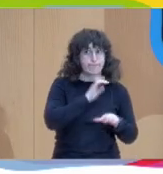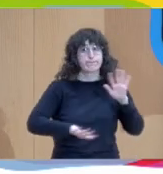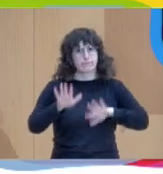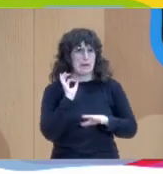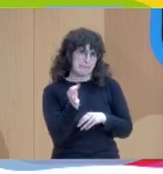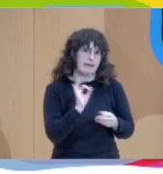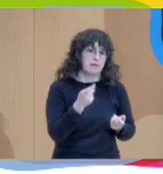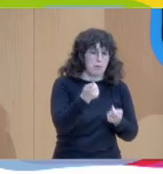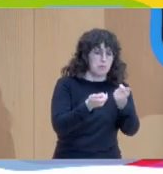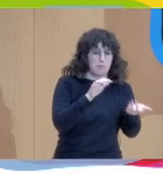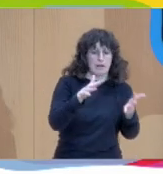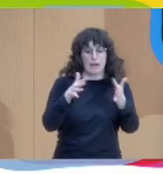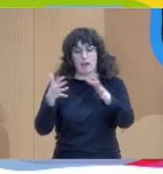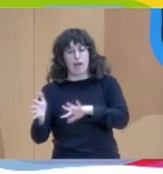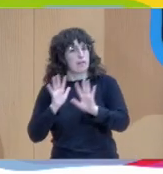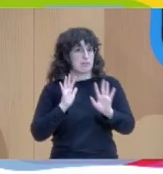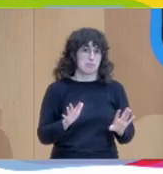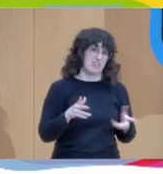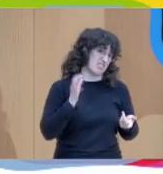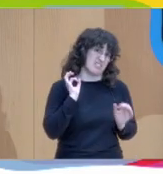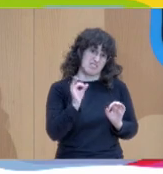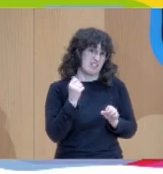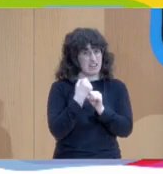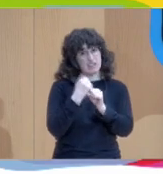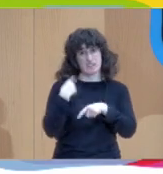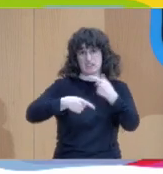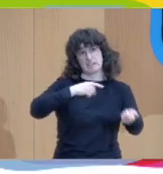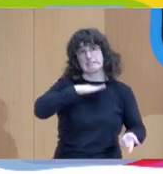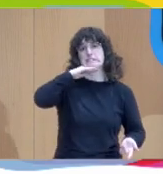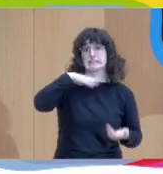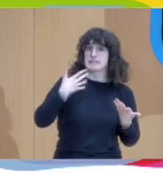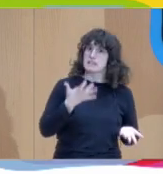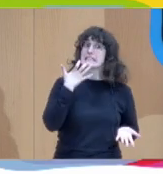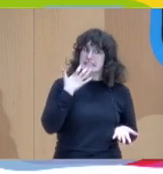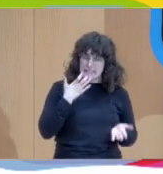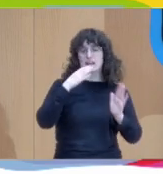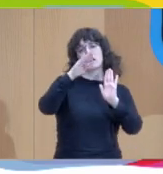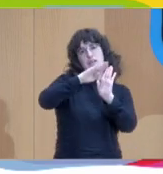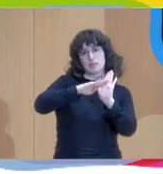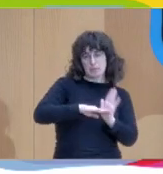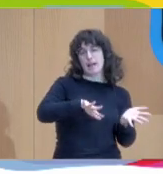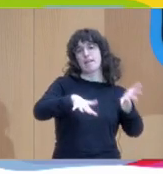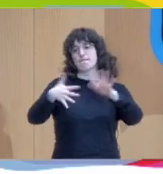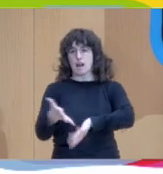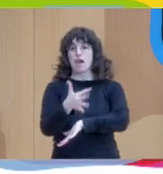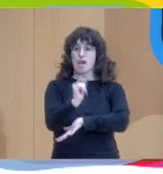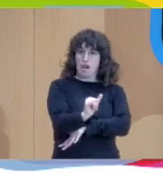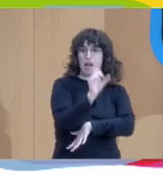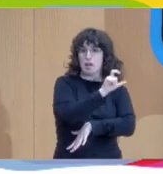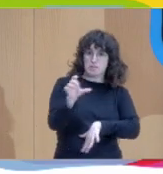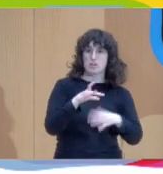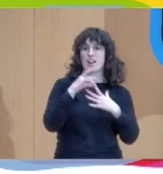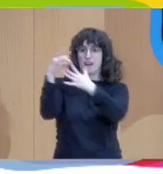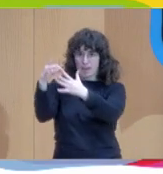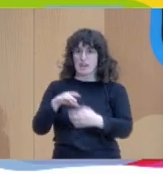vorágine y la agenda te come. Entonces, si tenemos un plan de implementación y algunas personas que lideran, yo creo